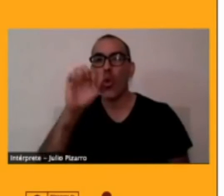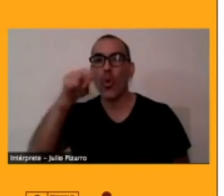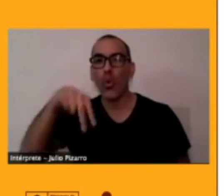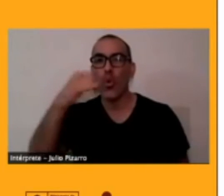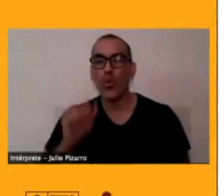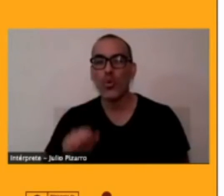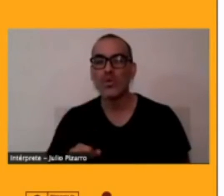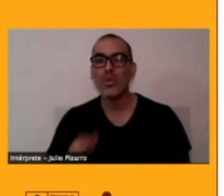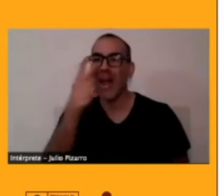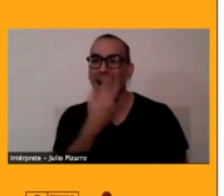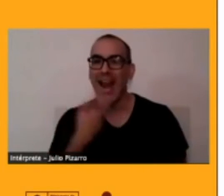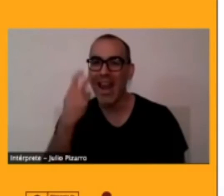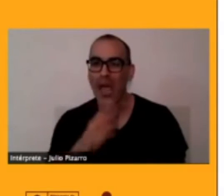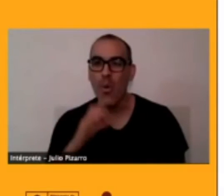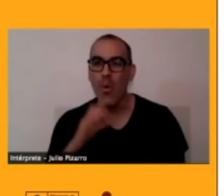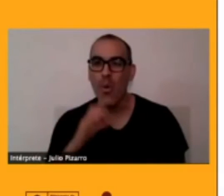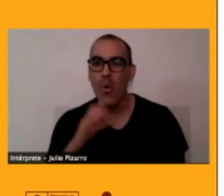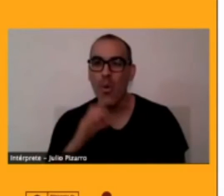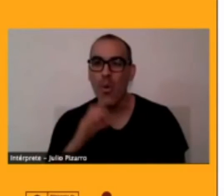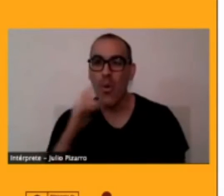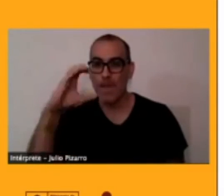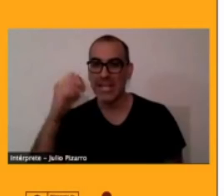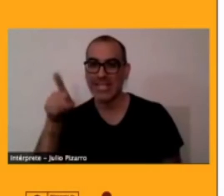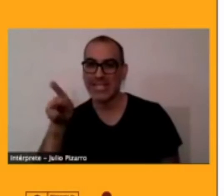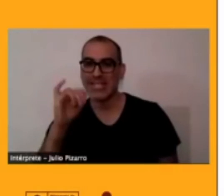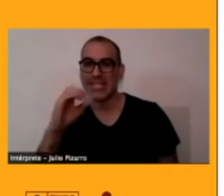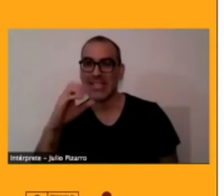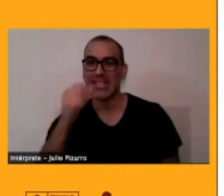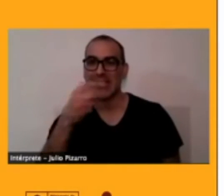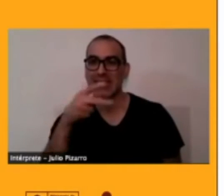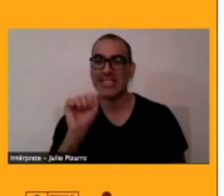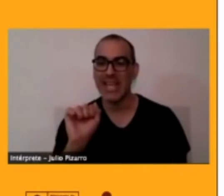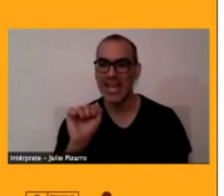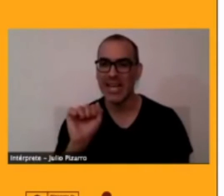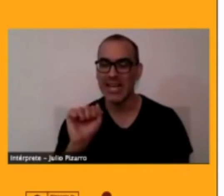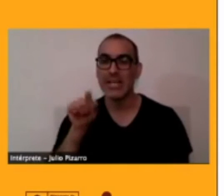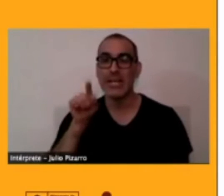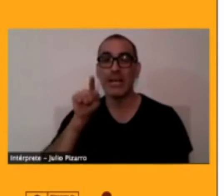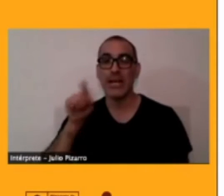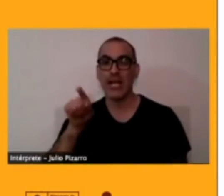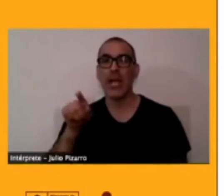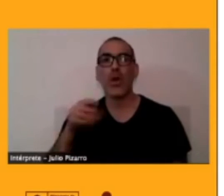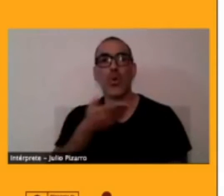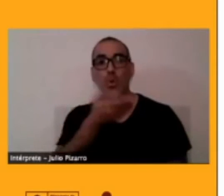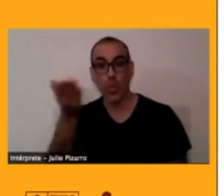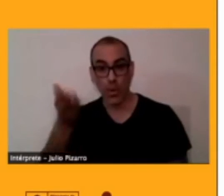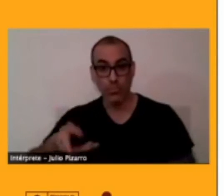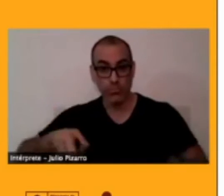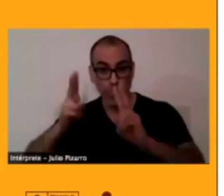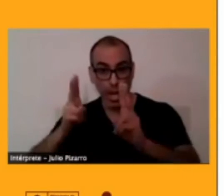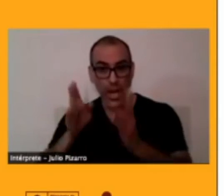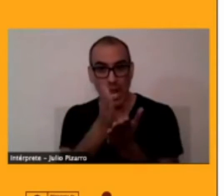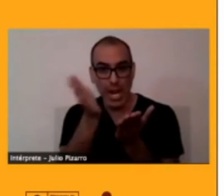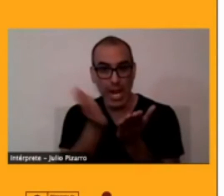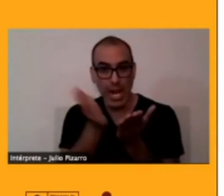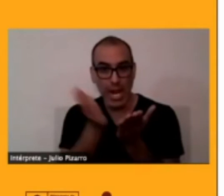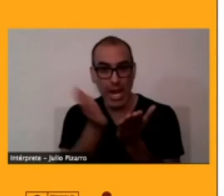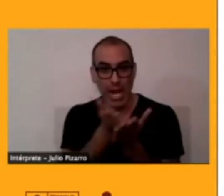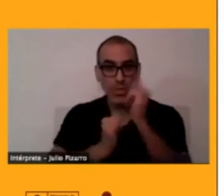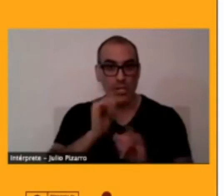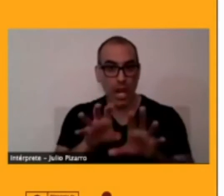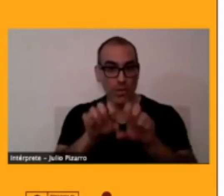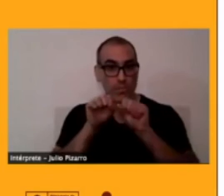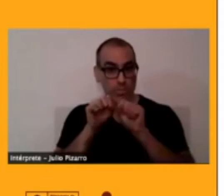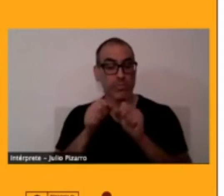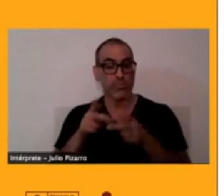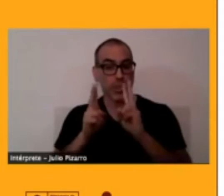pueblo, o la lengua chicha, y ese libro lo pueden ver también en internet. Esta comunidad